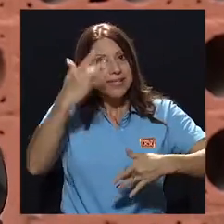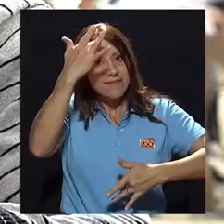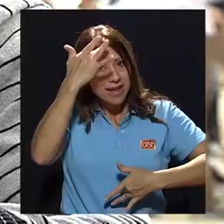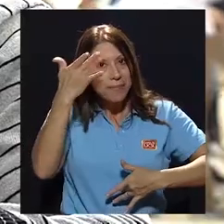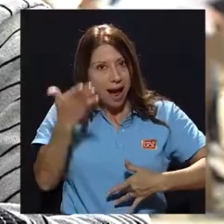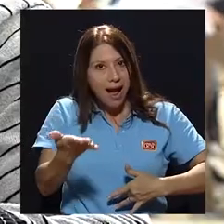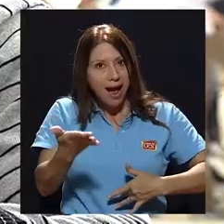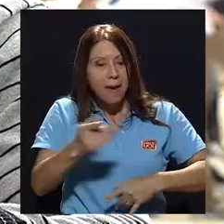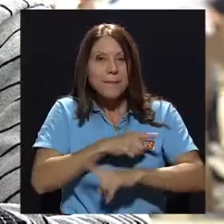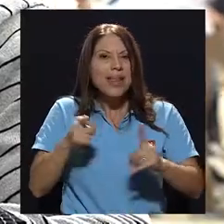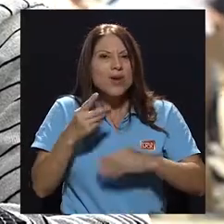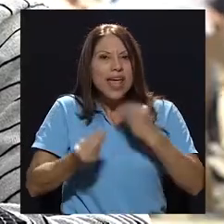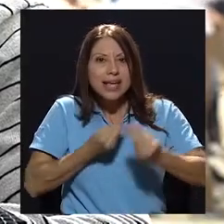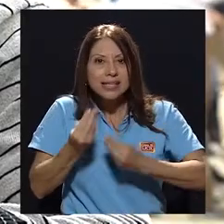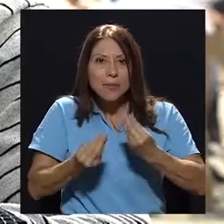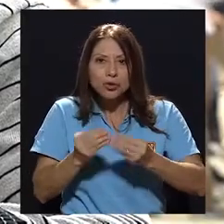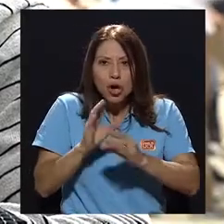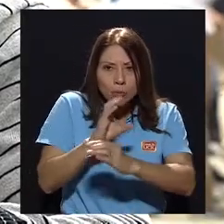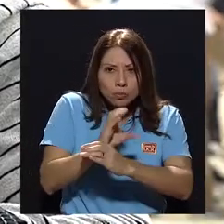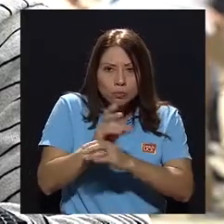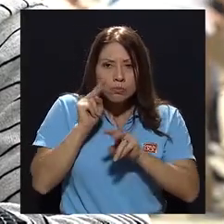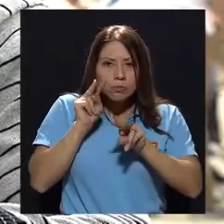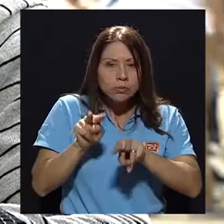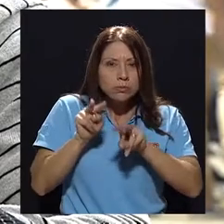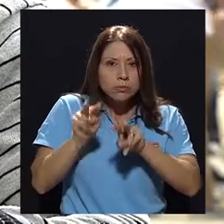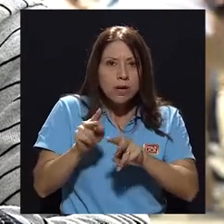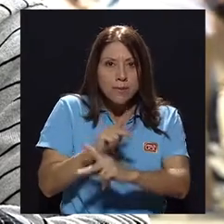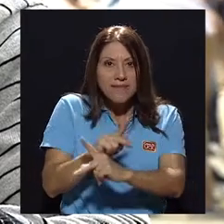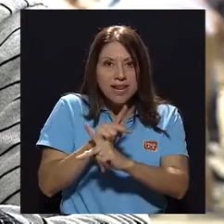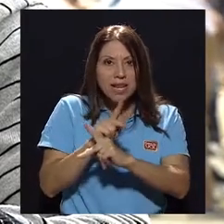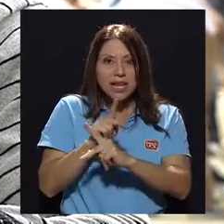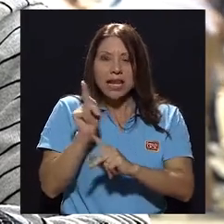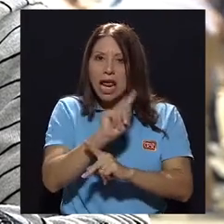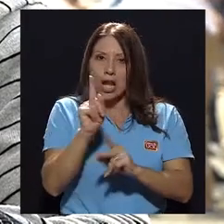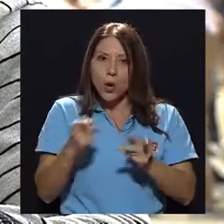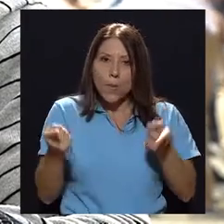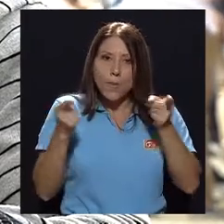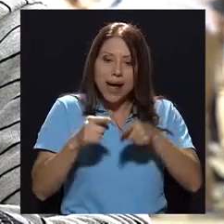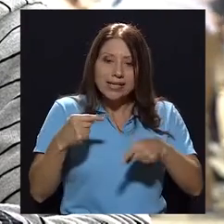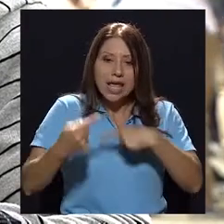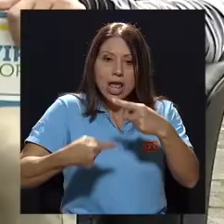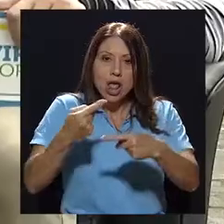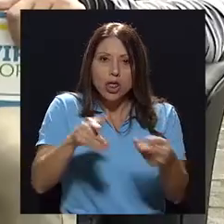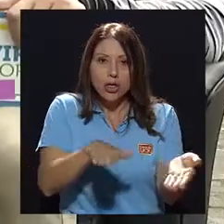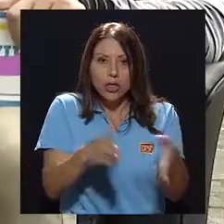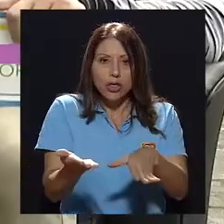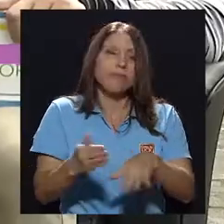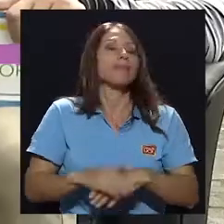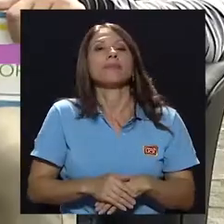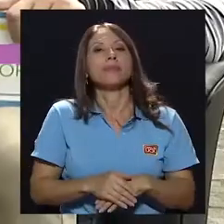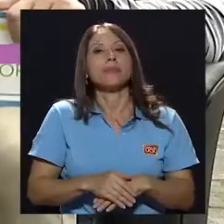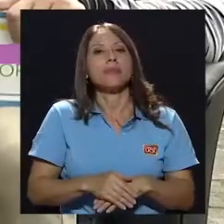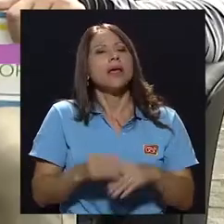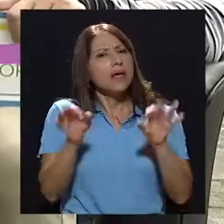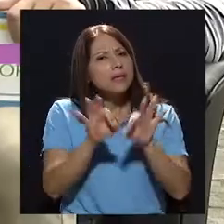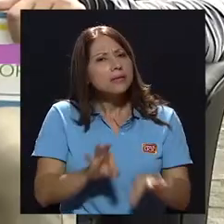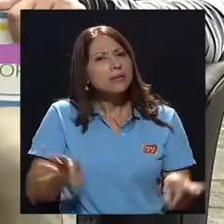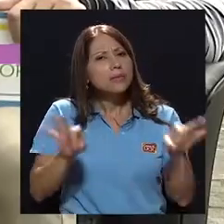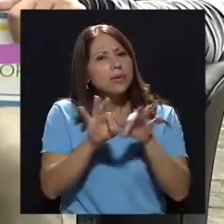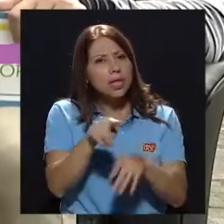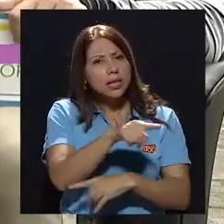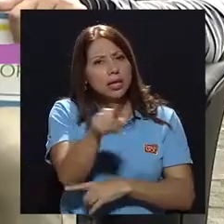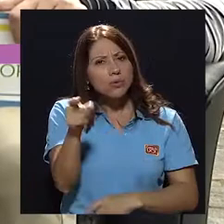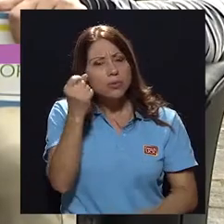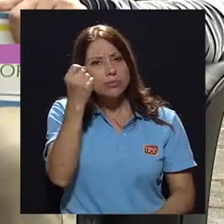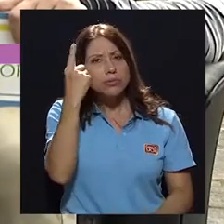pero lo que hacemos es prevenir que padece a un problema mucho más serio que le quite la vida. Entonces, la gente me parece que es importante